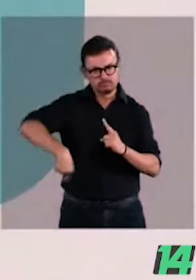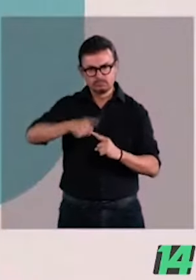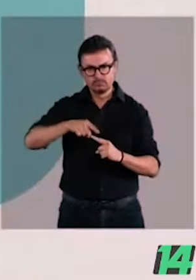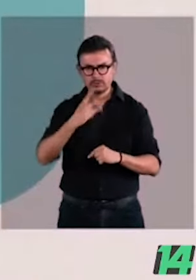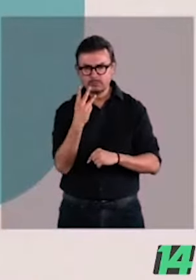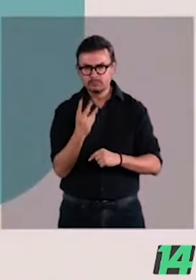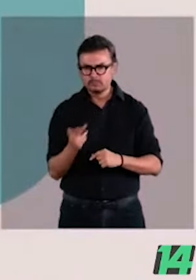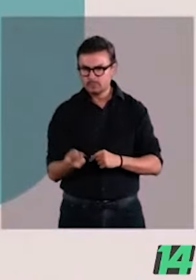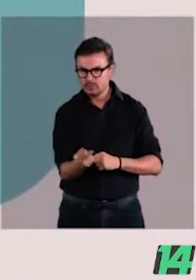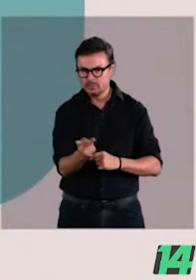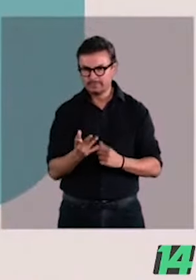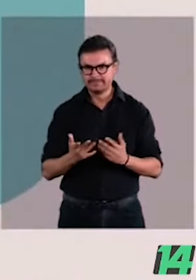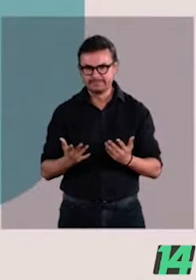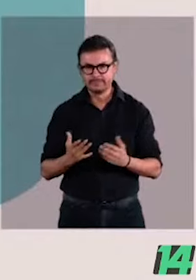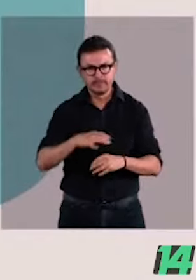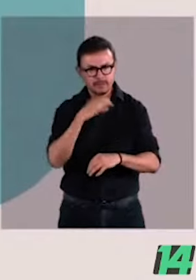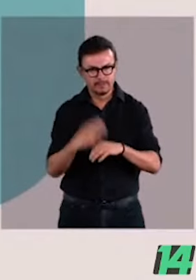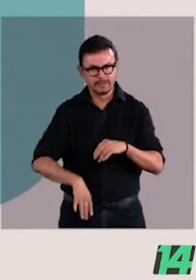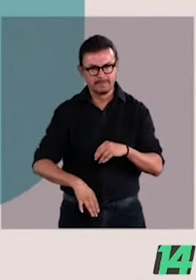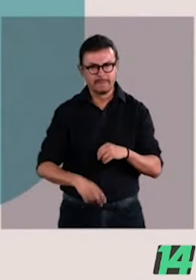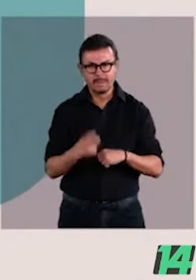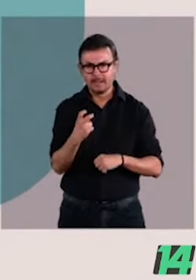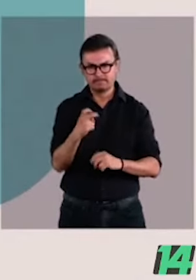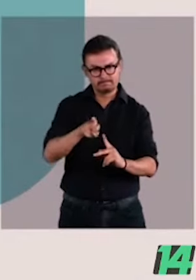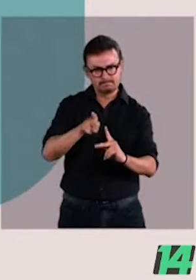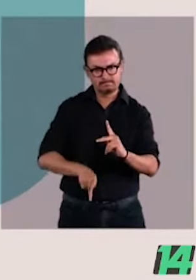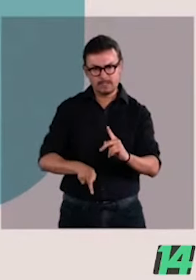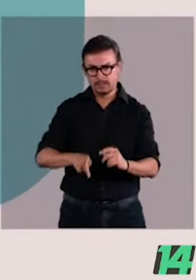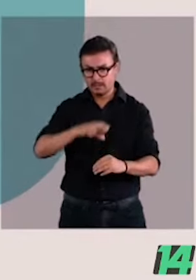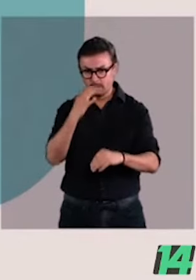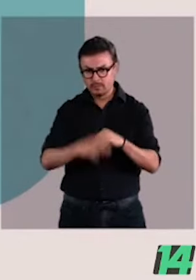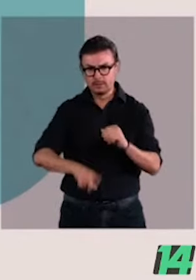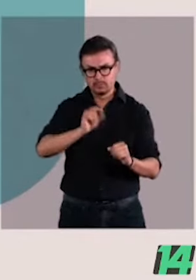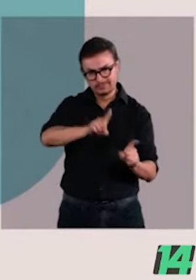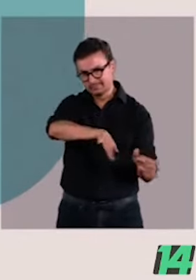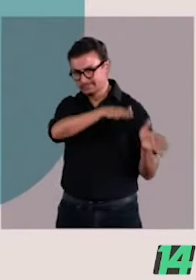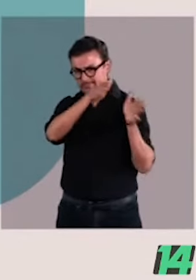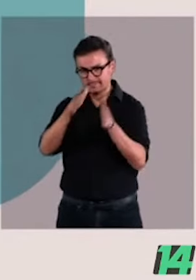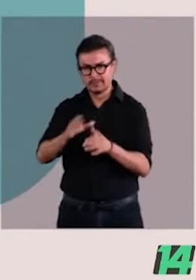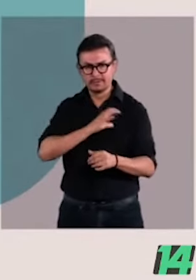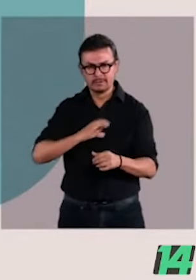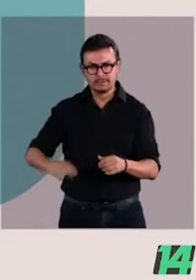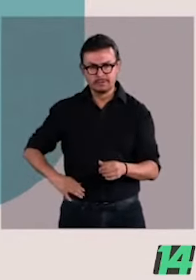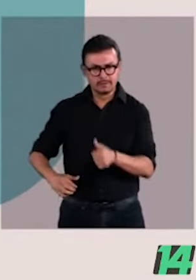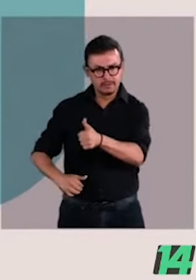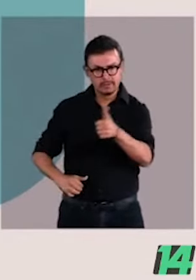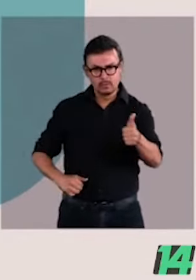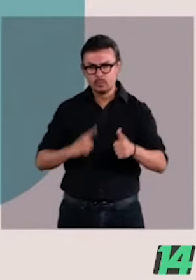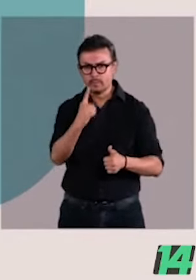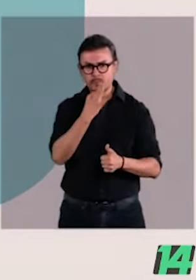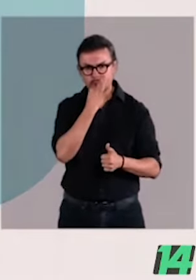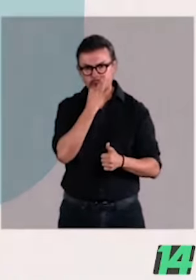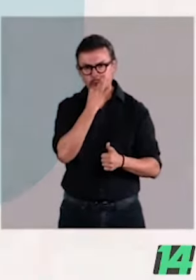elegidas. Al concluir este bloque, las candidaturas dispondrán de un minuto para dar su mensaje final.